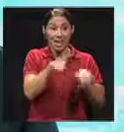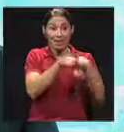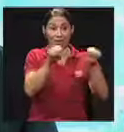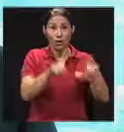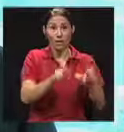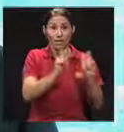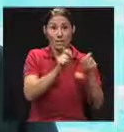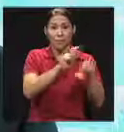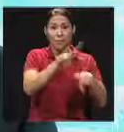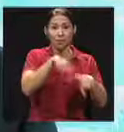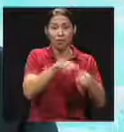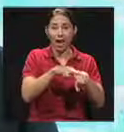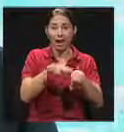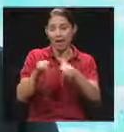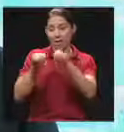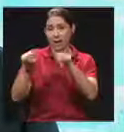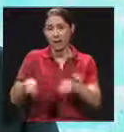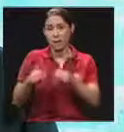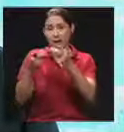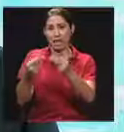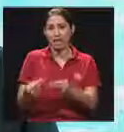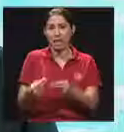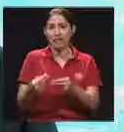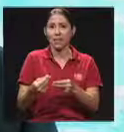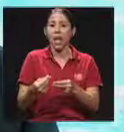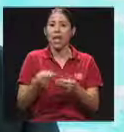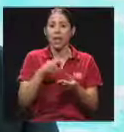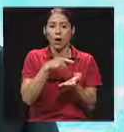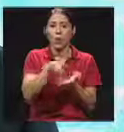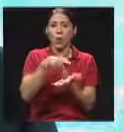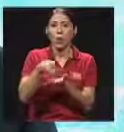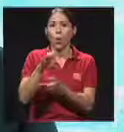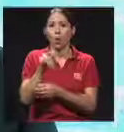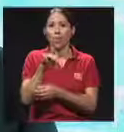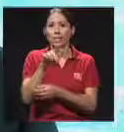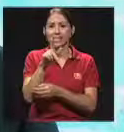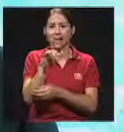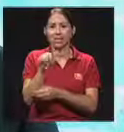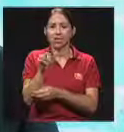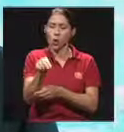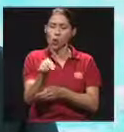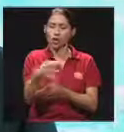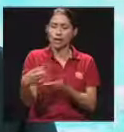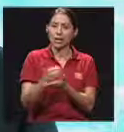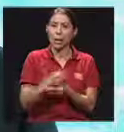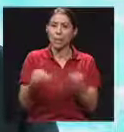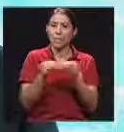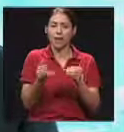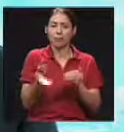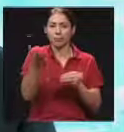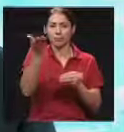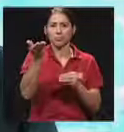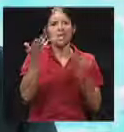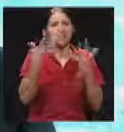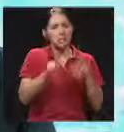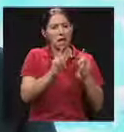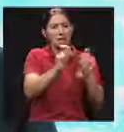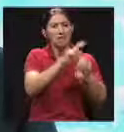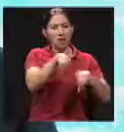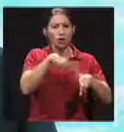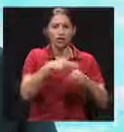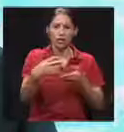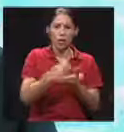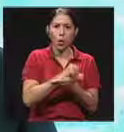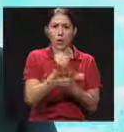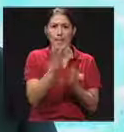estos regímenes. En el magisterio hoy, por ejemplo, ya de por sí se cobra la tasa más elevada de cotización. En el tramo más alto se